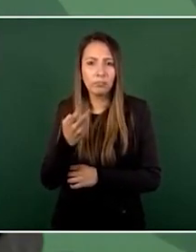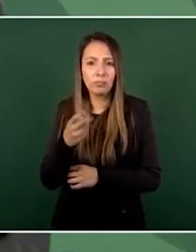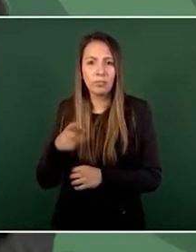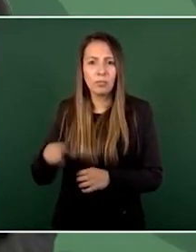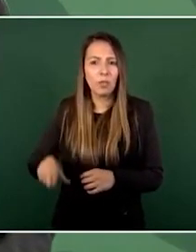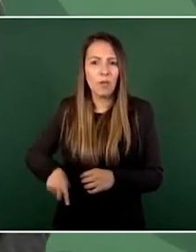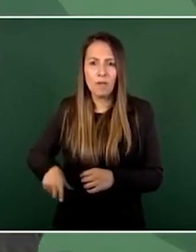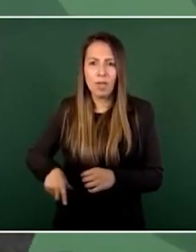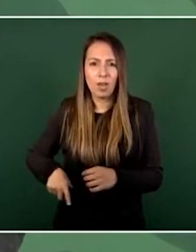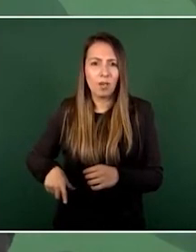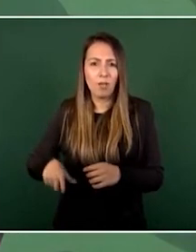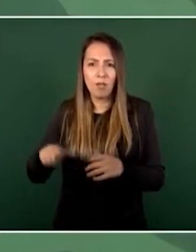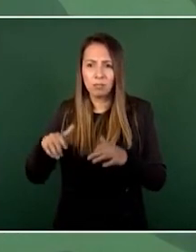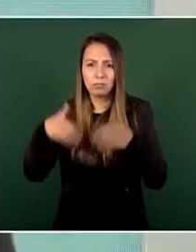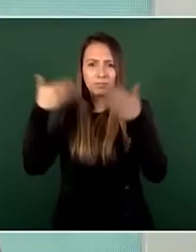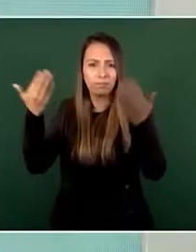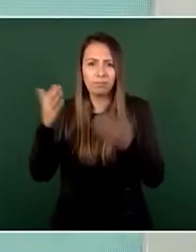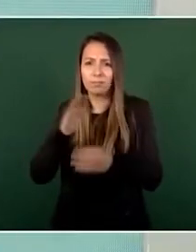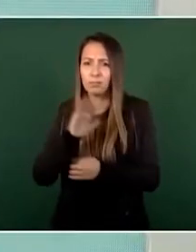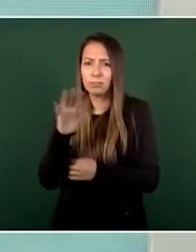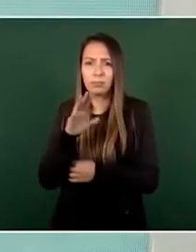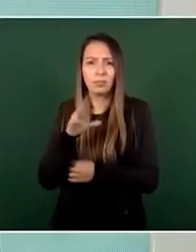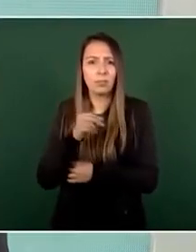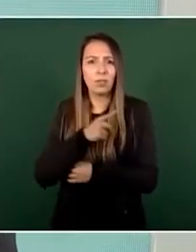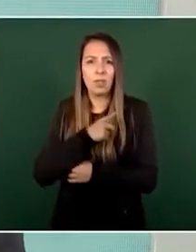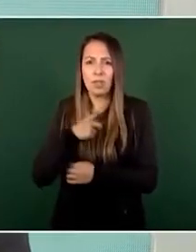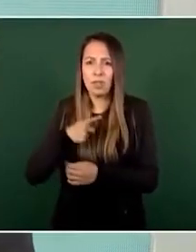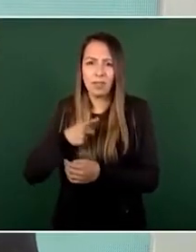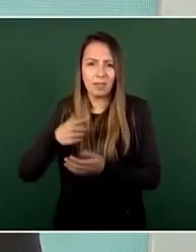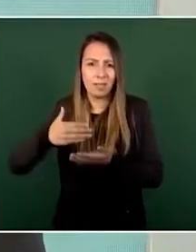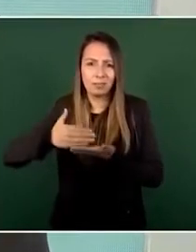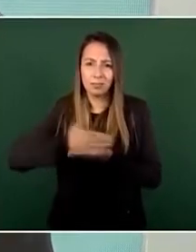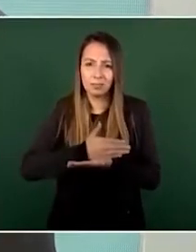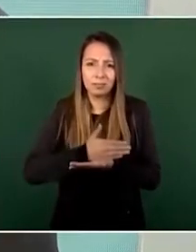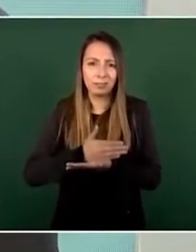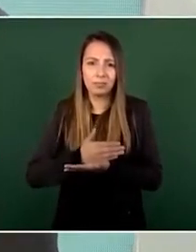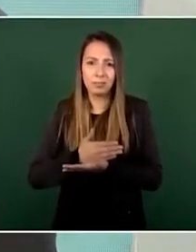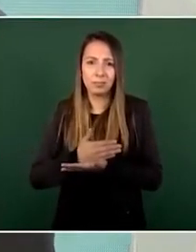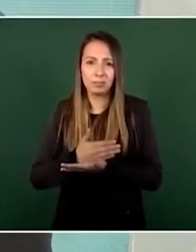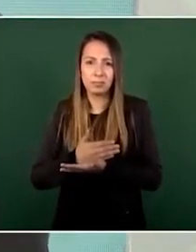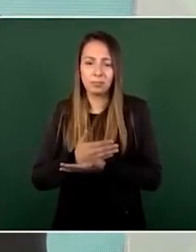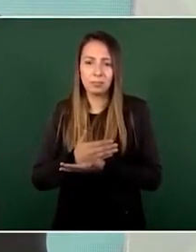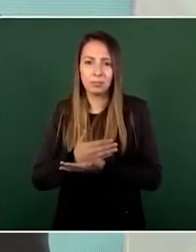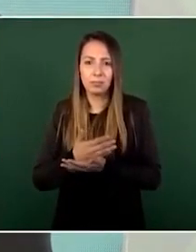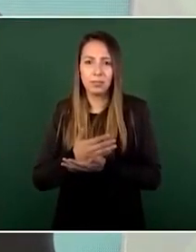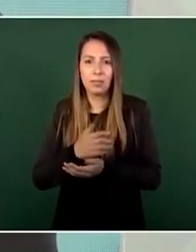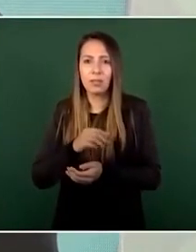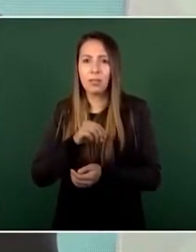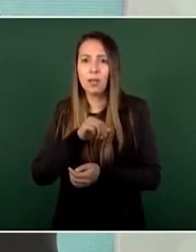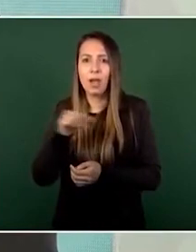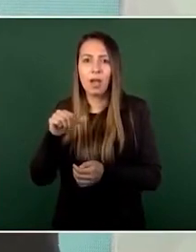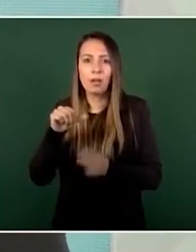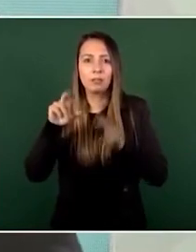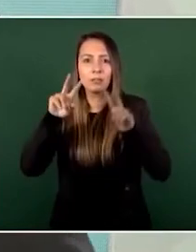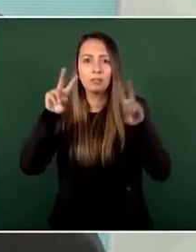debe intervenir en los asuntos